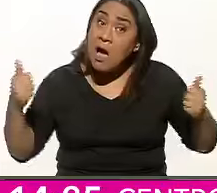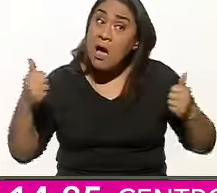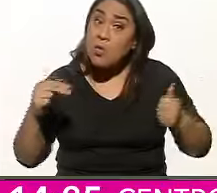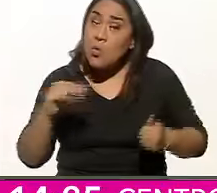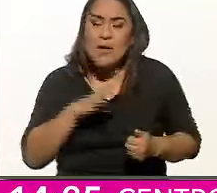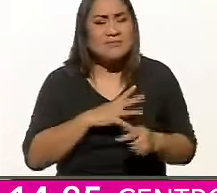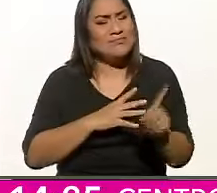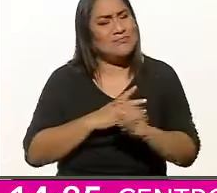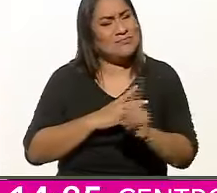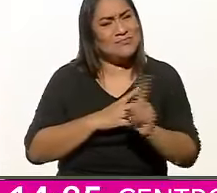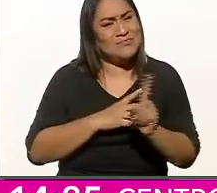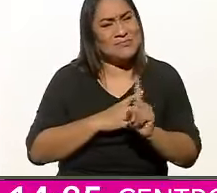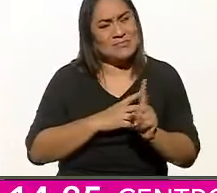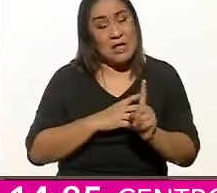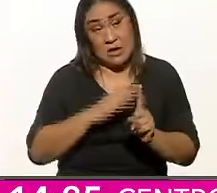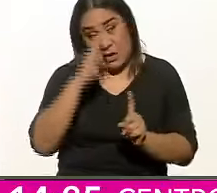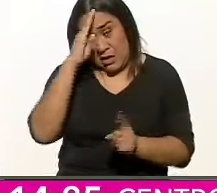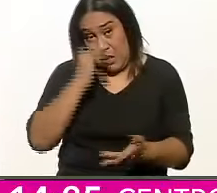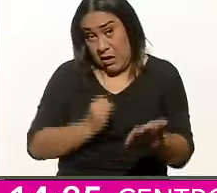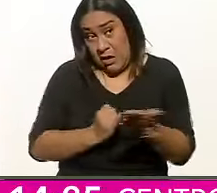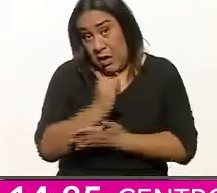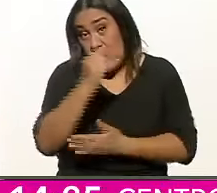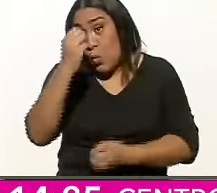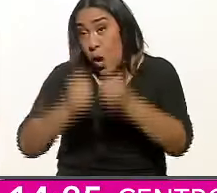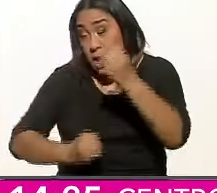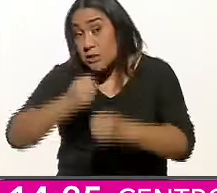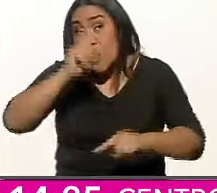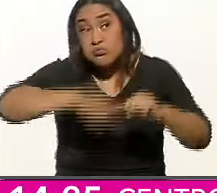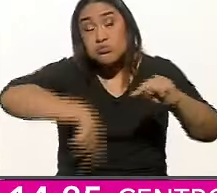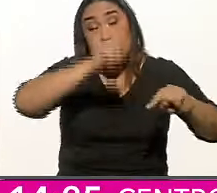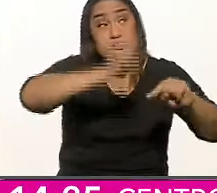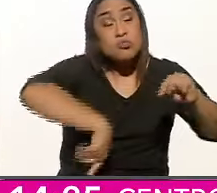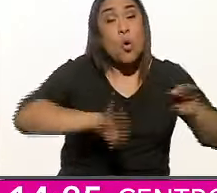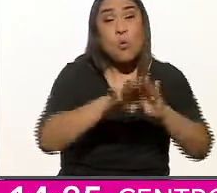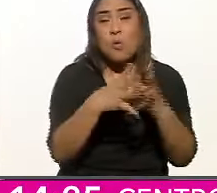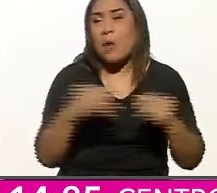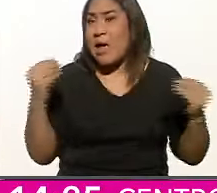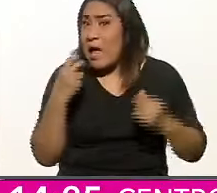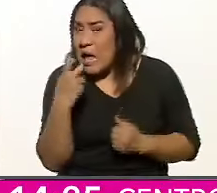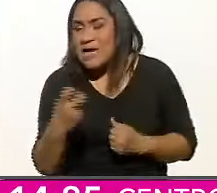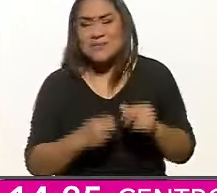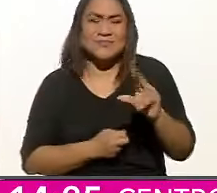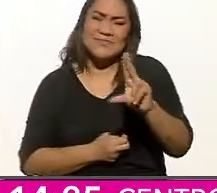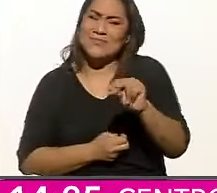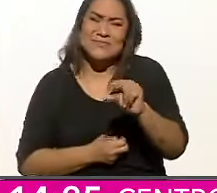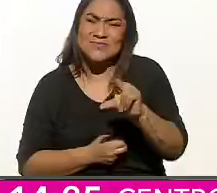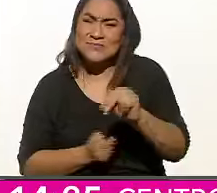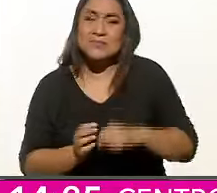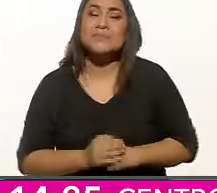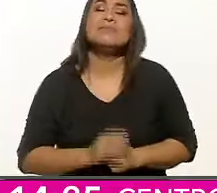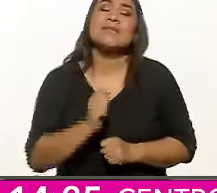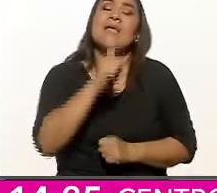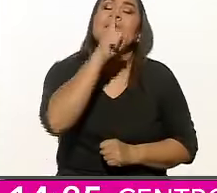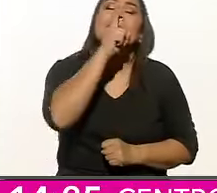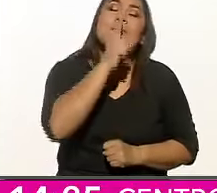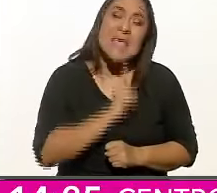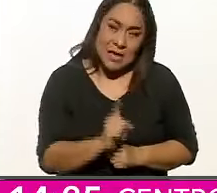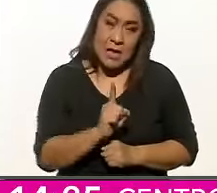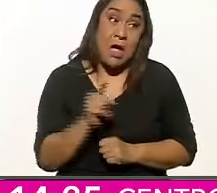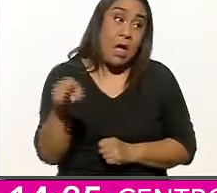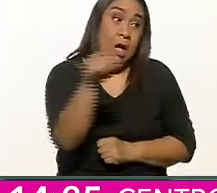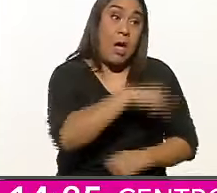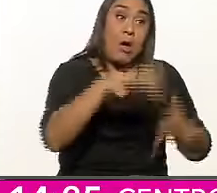todavía la muerte de jueces magistrados y ministros. ¿Mienten quienes estos